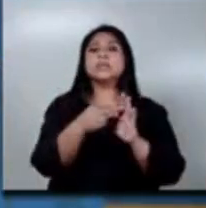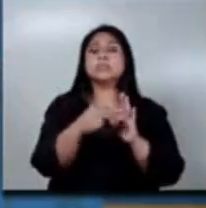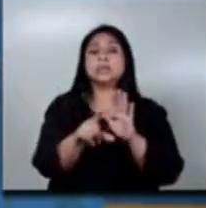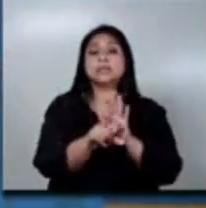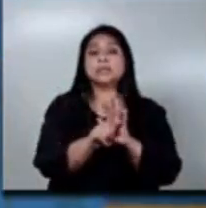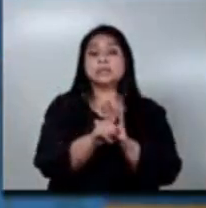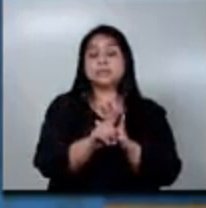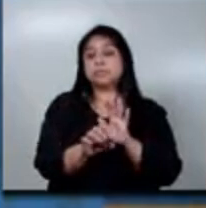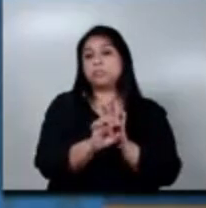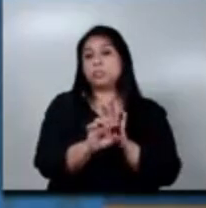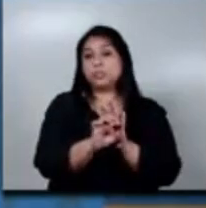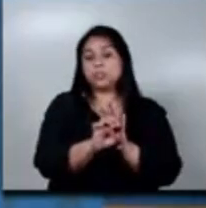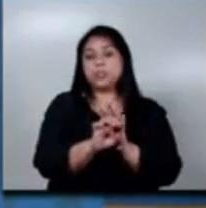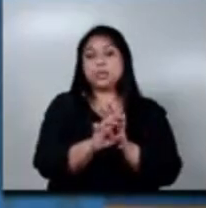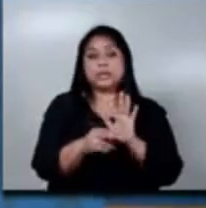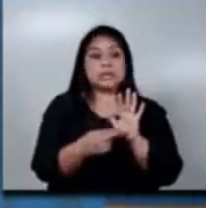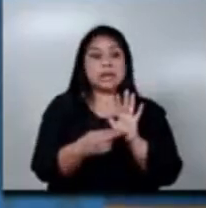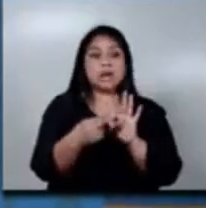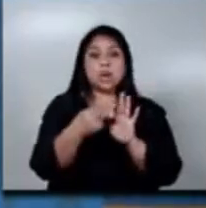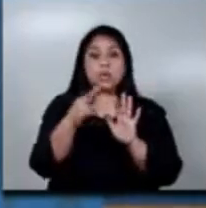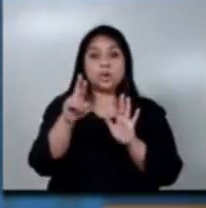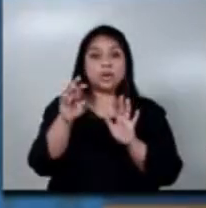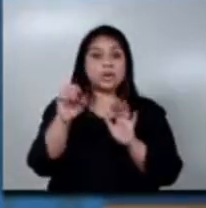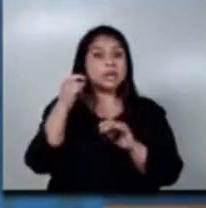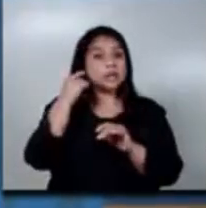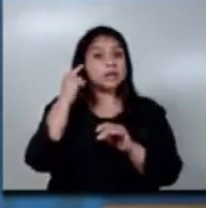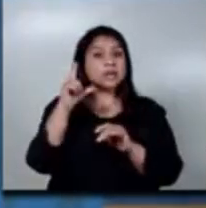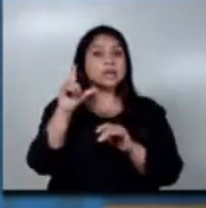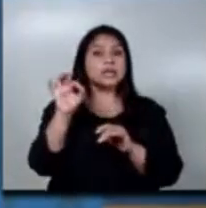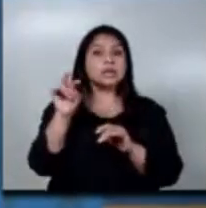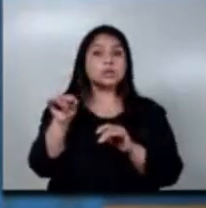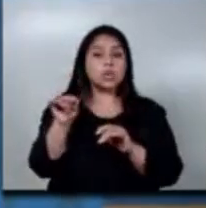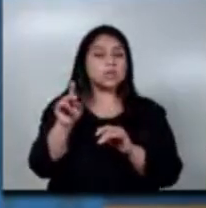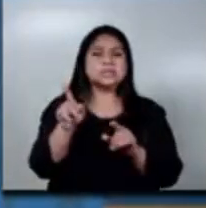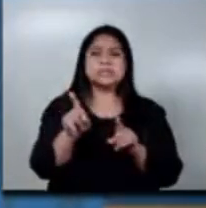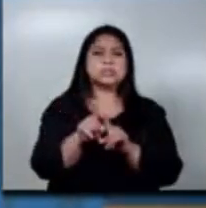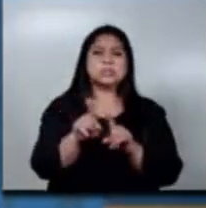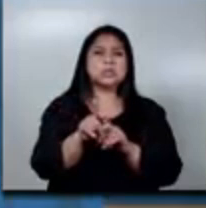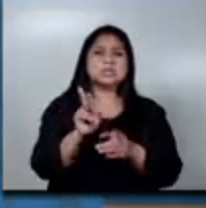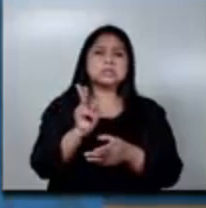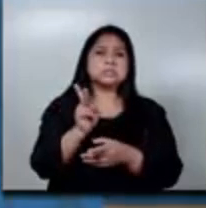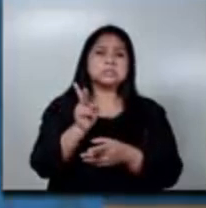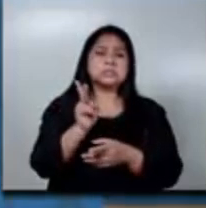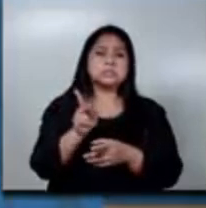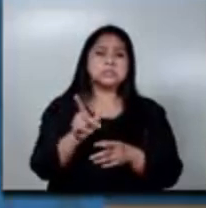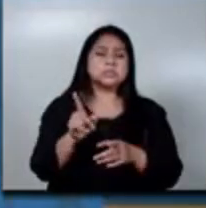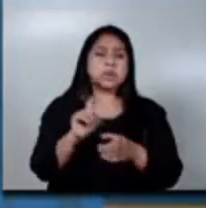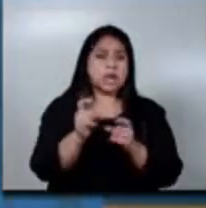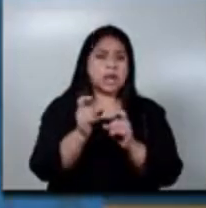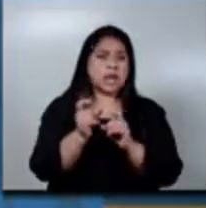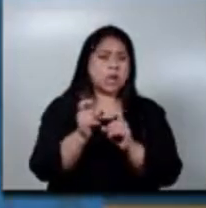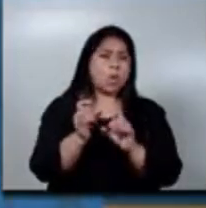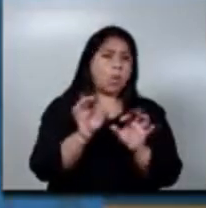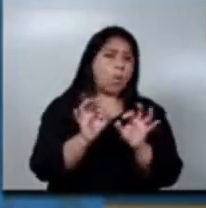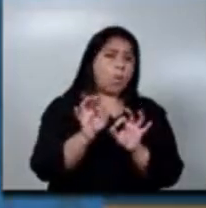Por ejemplo, los renglones no sufren cambios, ¿siempre tienen la misma normativa? ¿O siempre hay algún